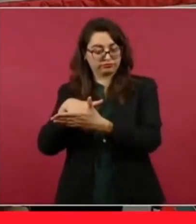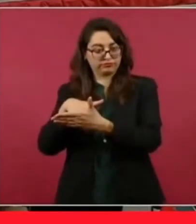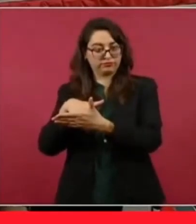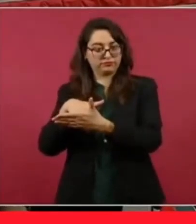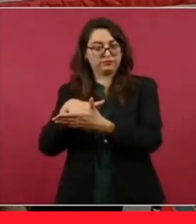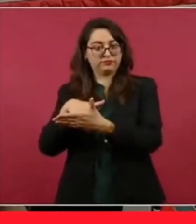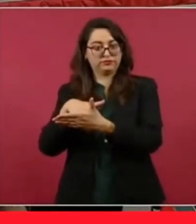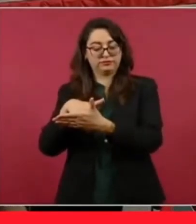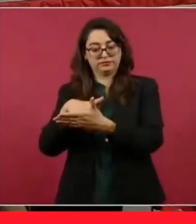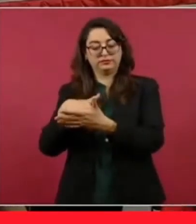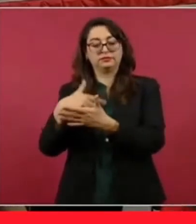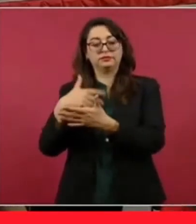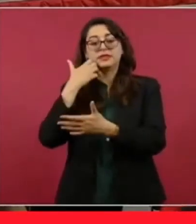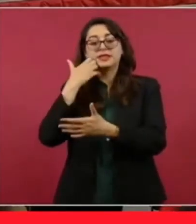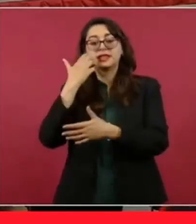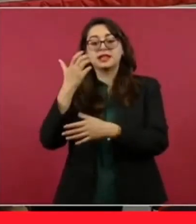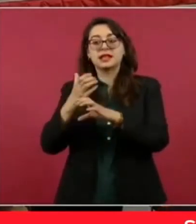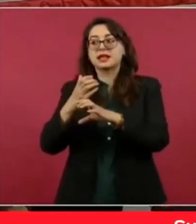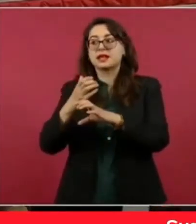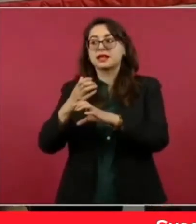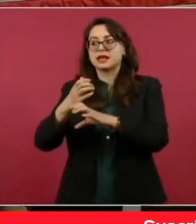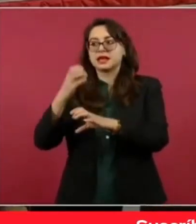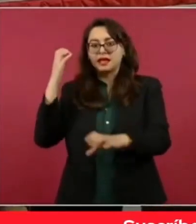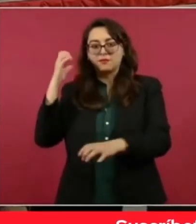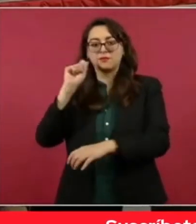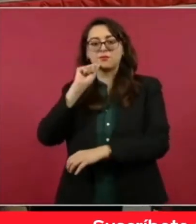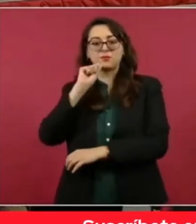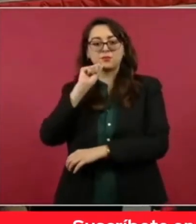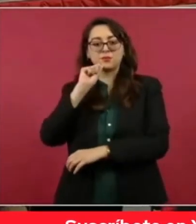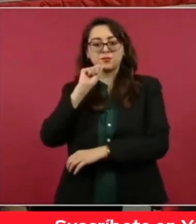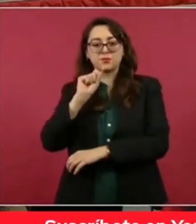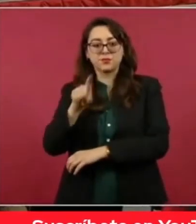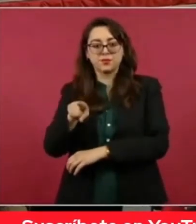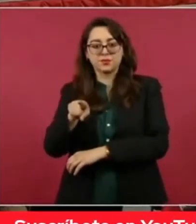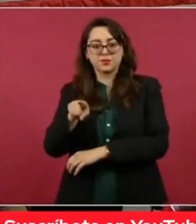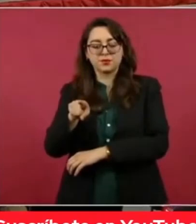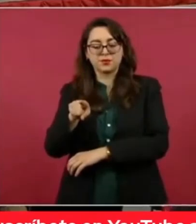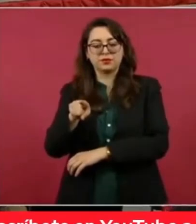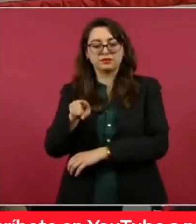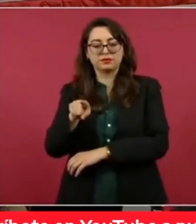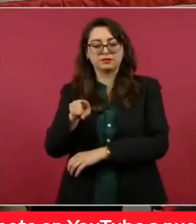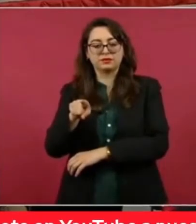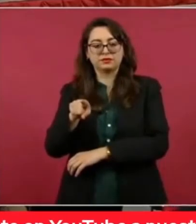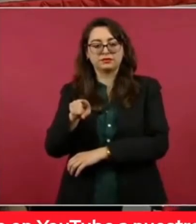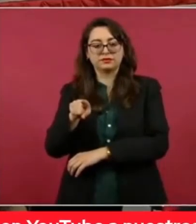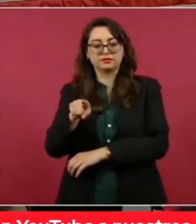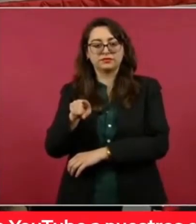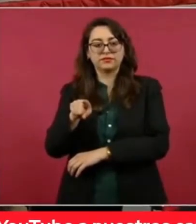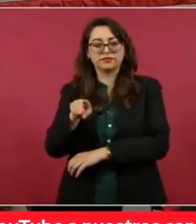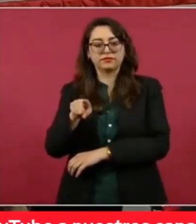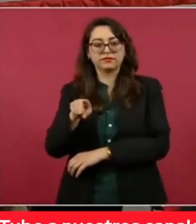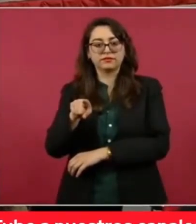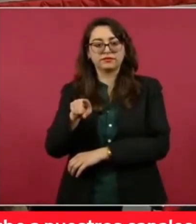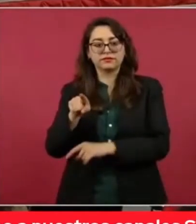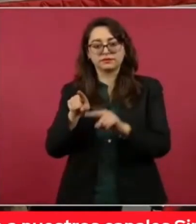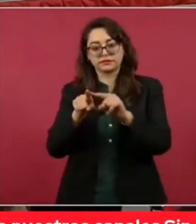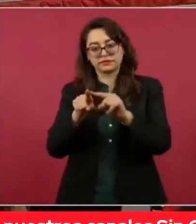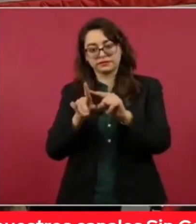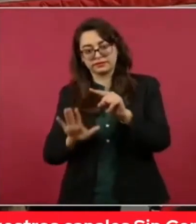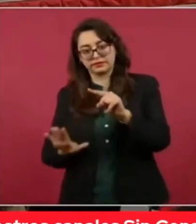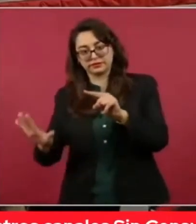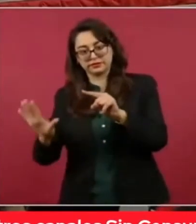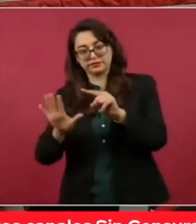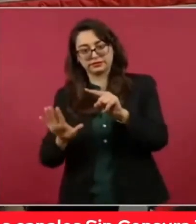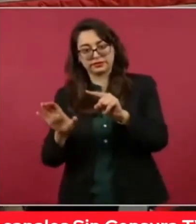estaba más hacia Chetumal. Ah, hacia Espujil. Y, sí, por aquí.